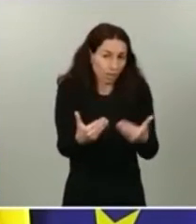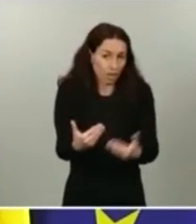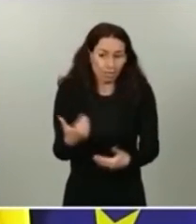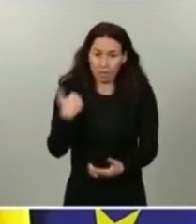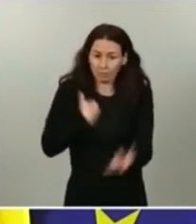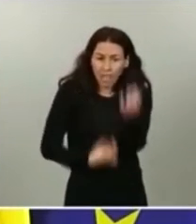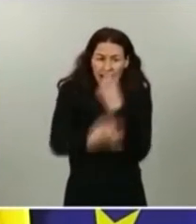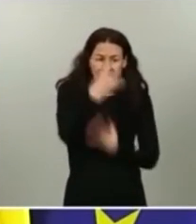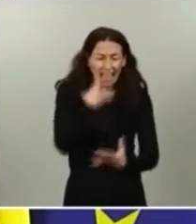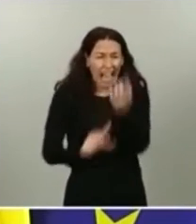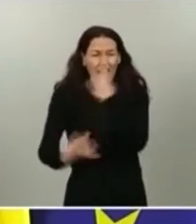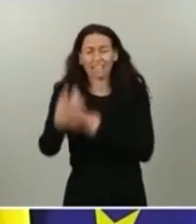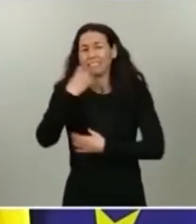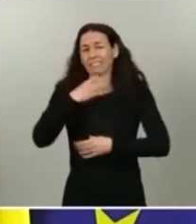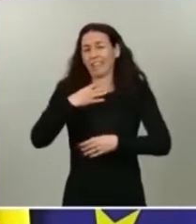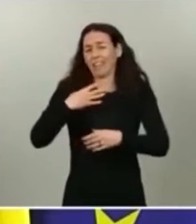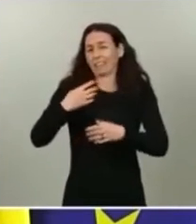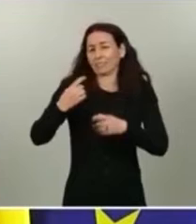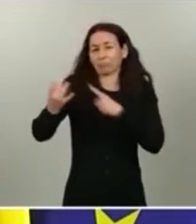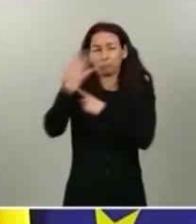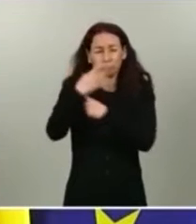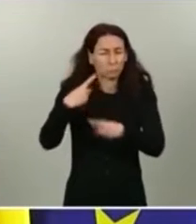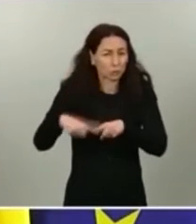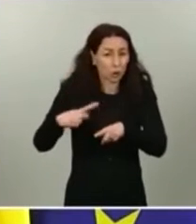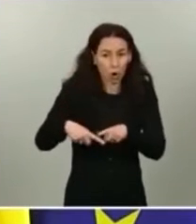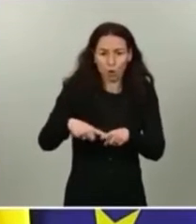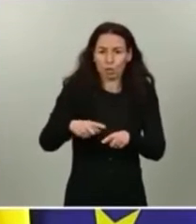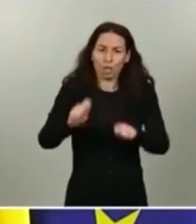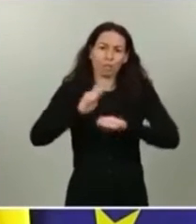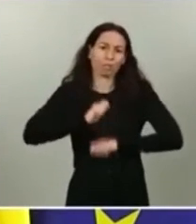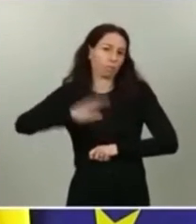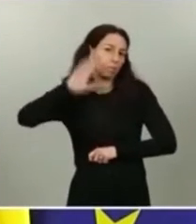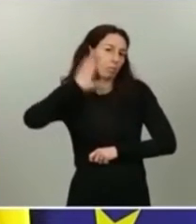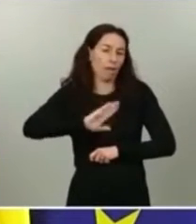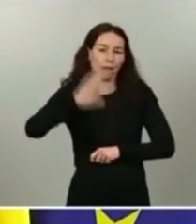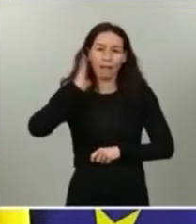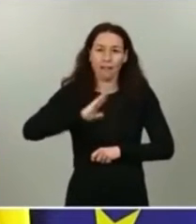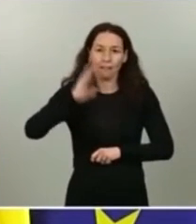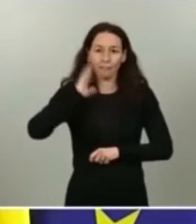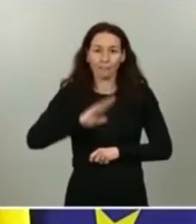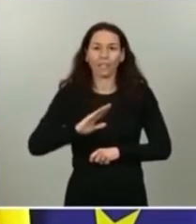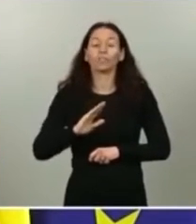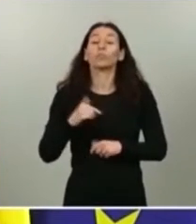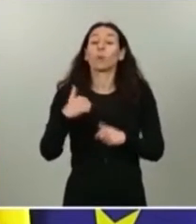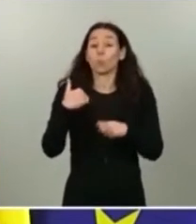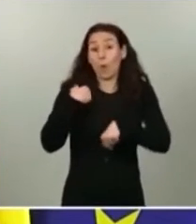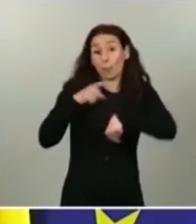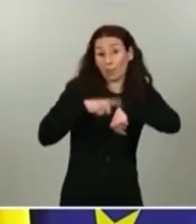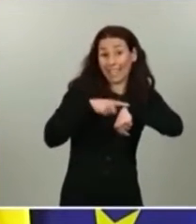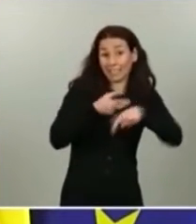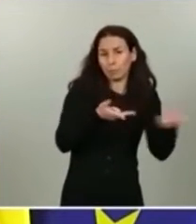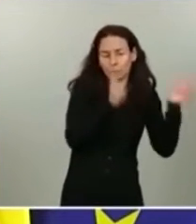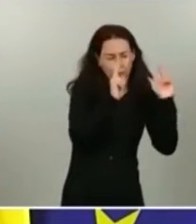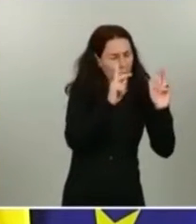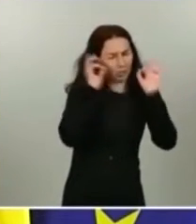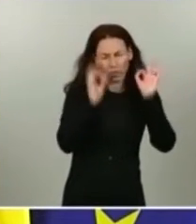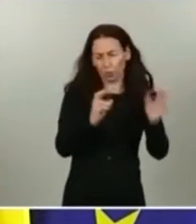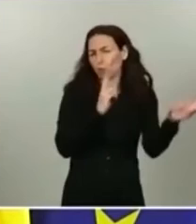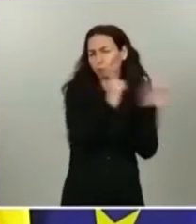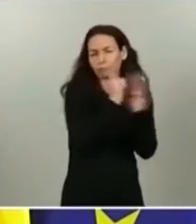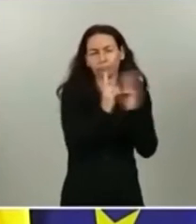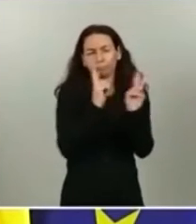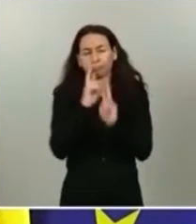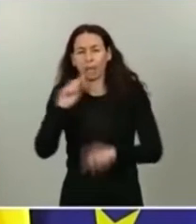partir de los recursos que consiguen. El equipo que llevas define quién eres. Cambia de arma y armadura para pasar de